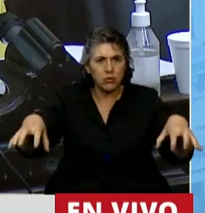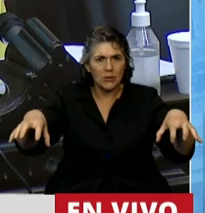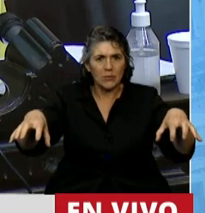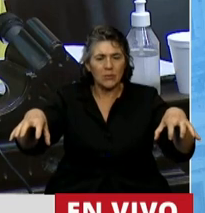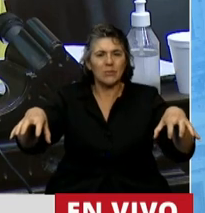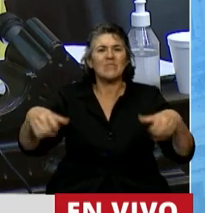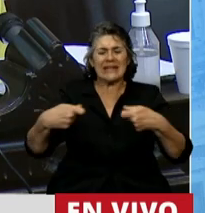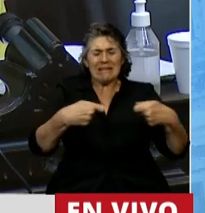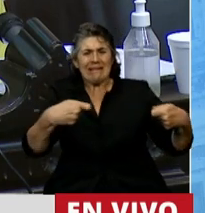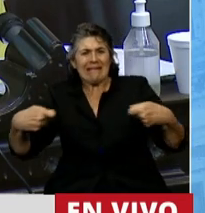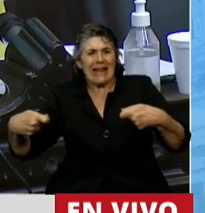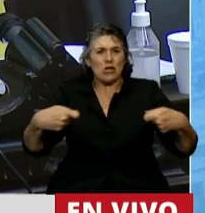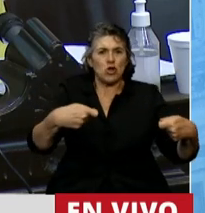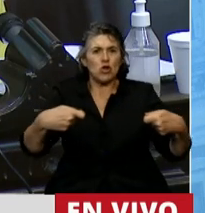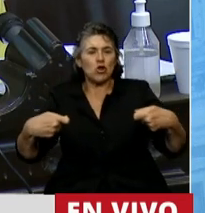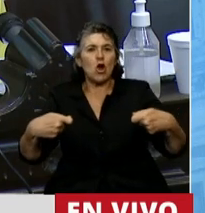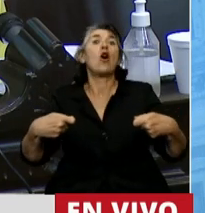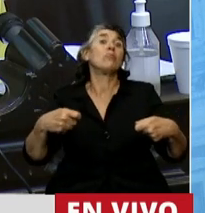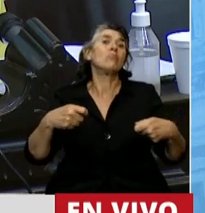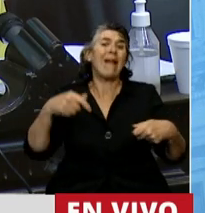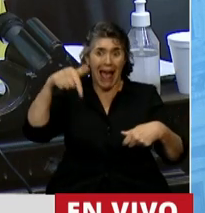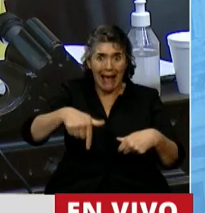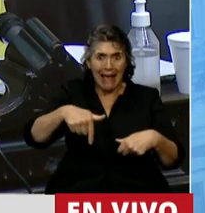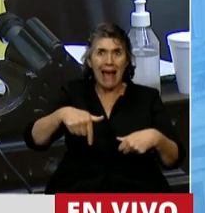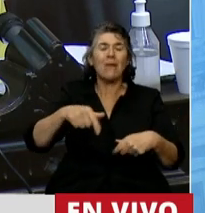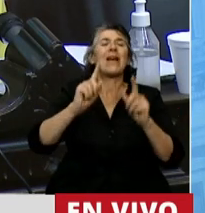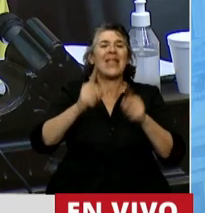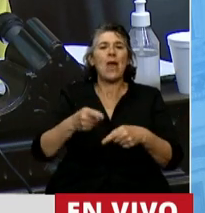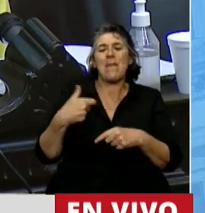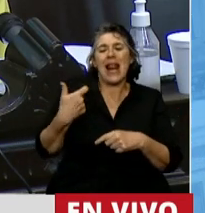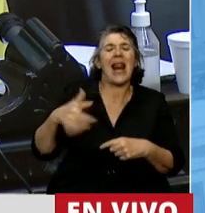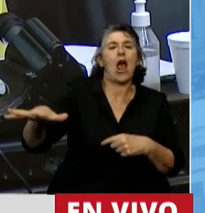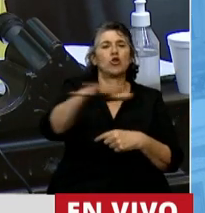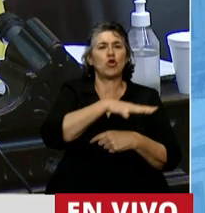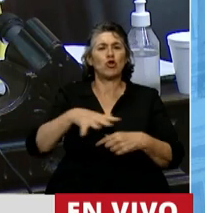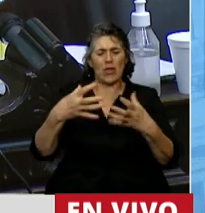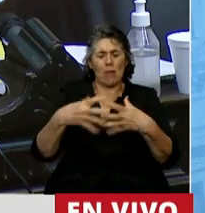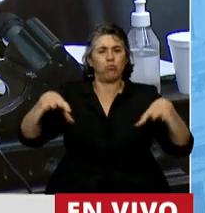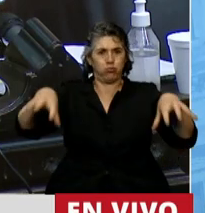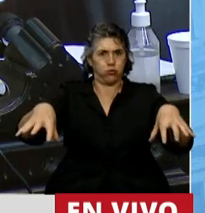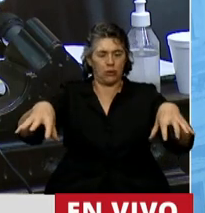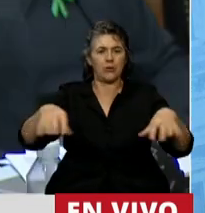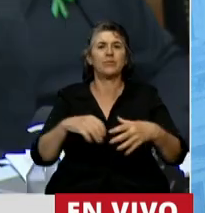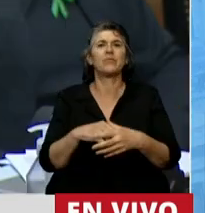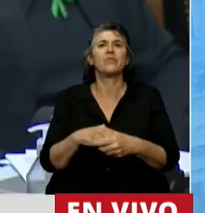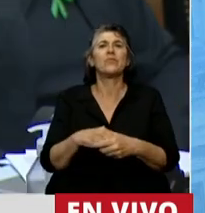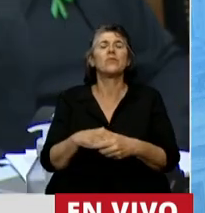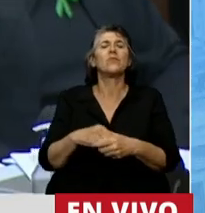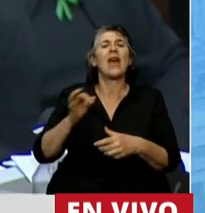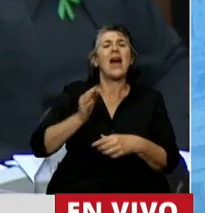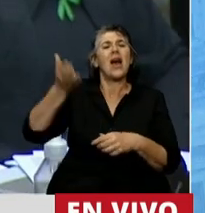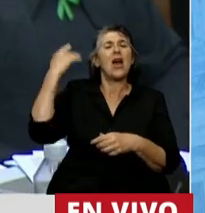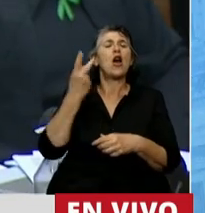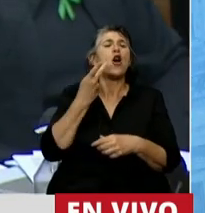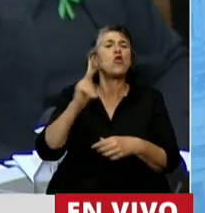conflictiva en la sociedad. Pero estamos acá, y como sucedió en el debate del 18,